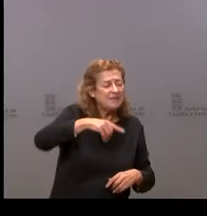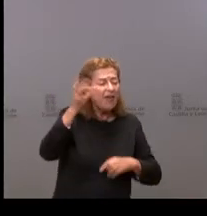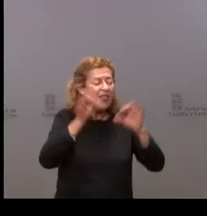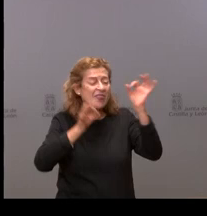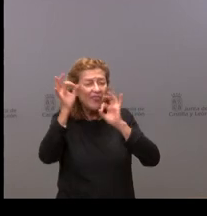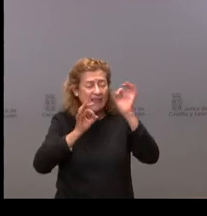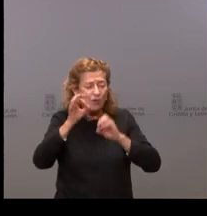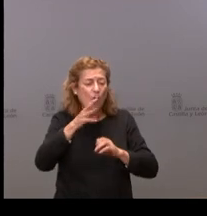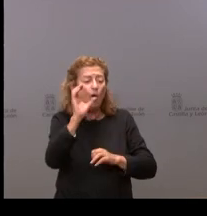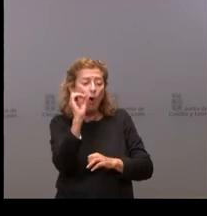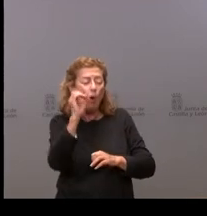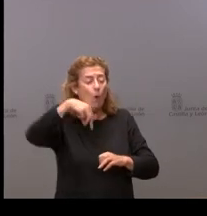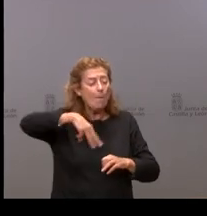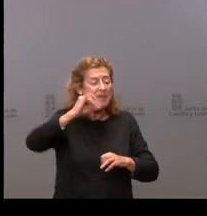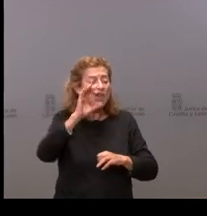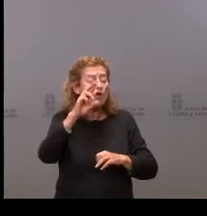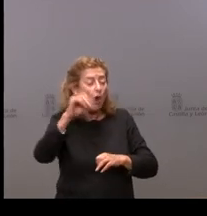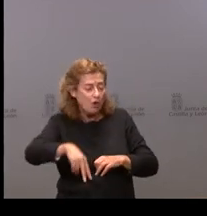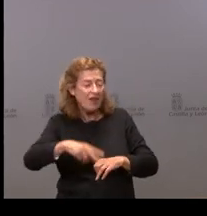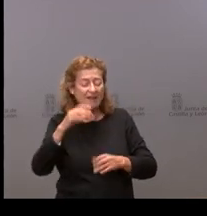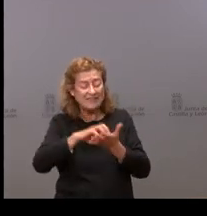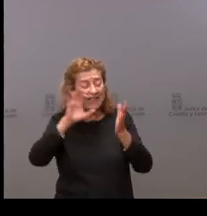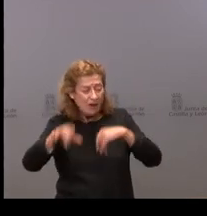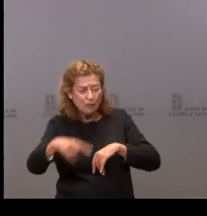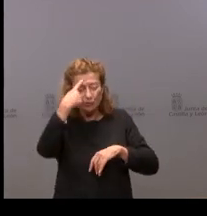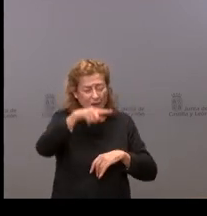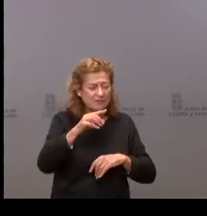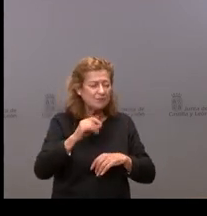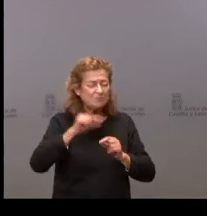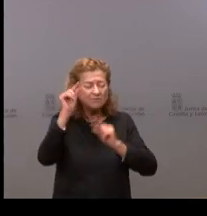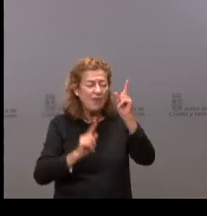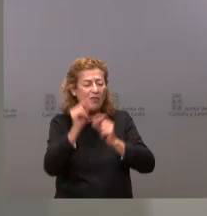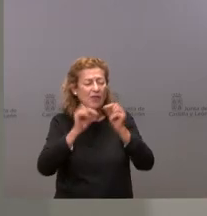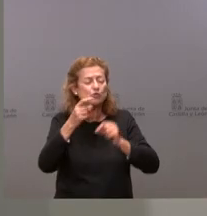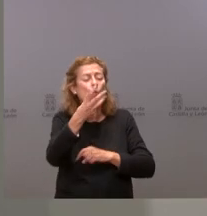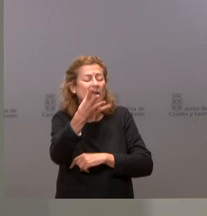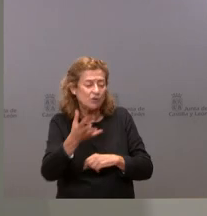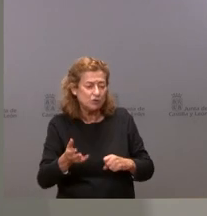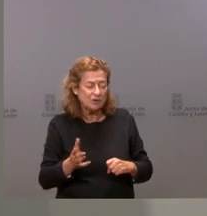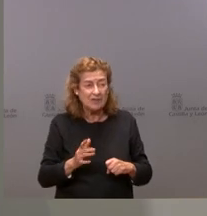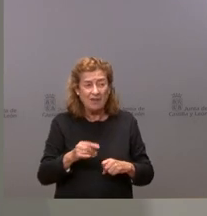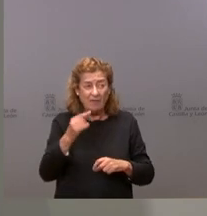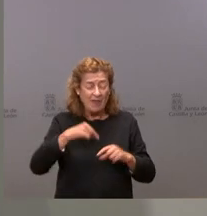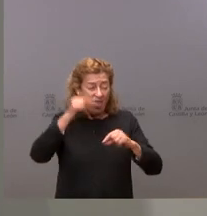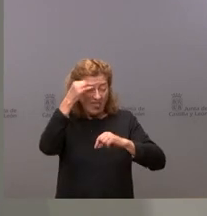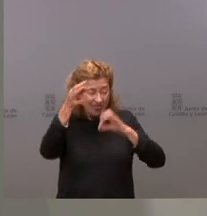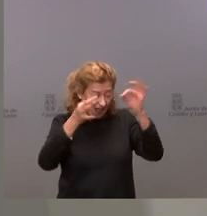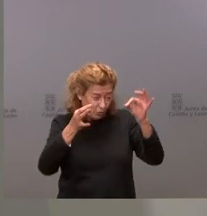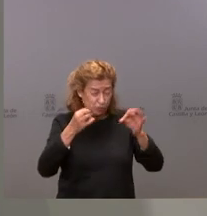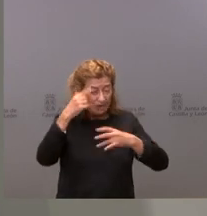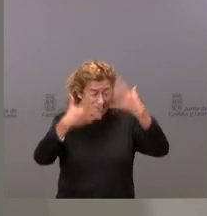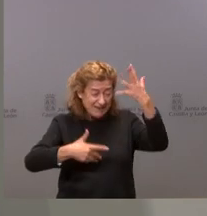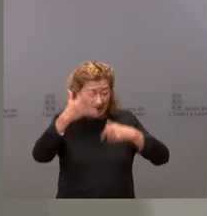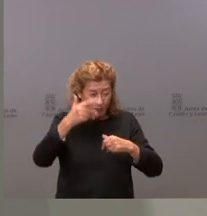variante Omicron en Castilla y León y cuál ha sido la evolución en estos últimos días de esa incidencia en Castilla y León? Pues de los datos de cálculo que se